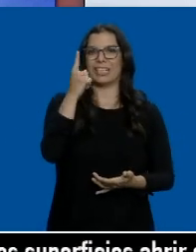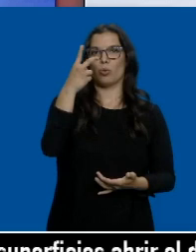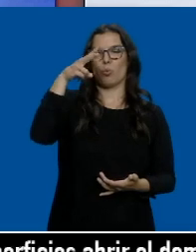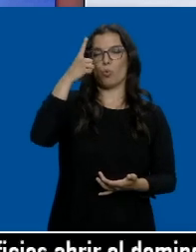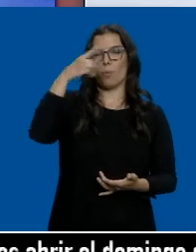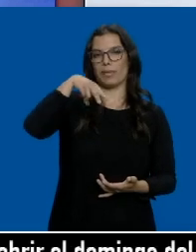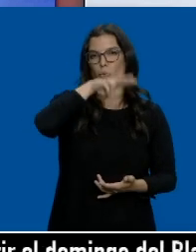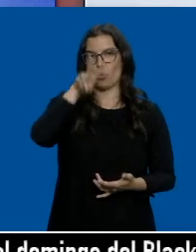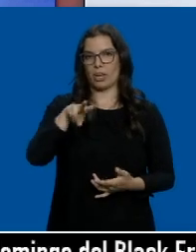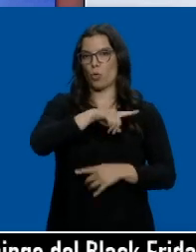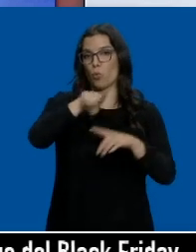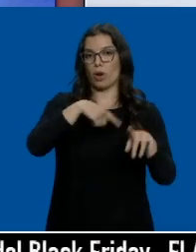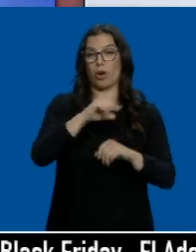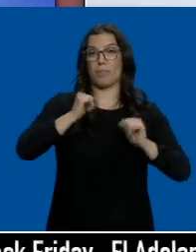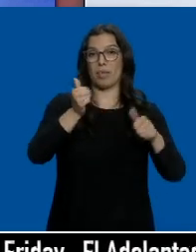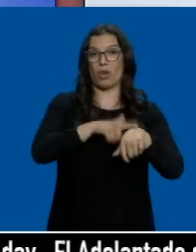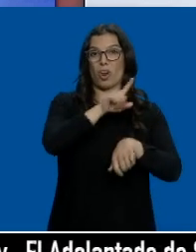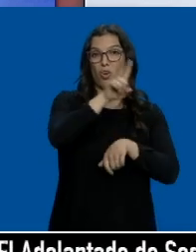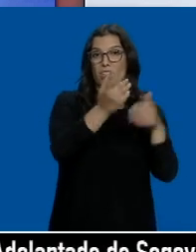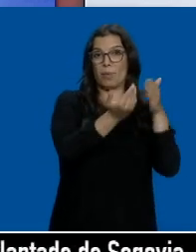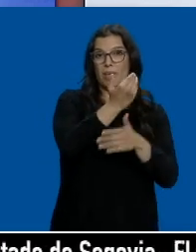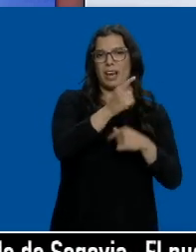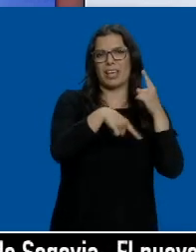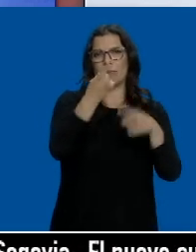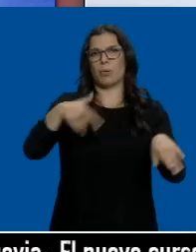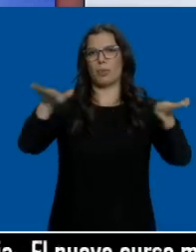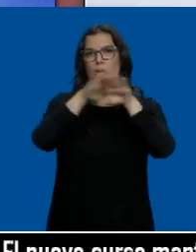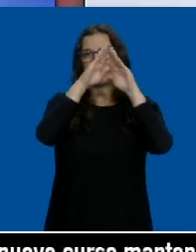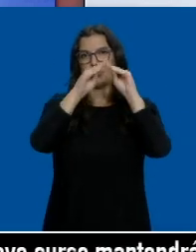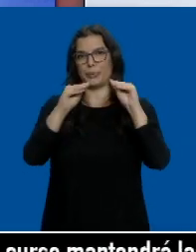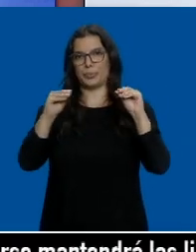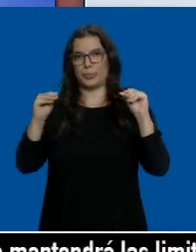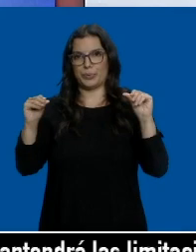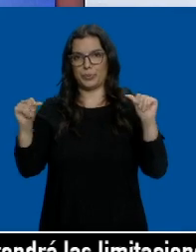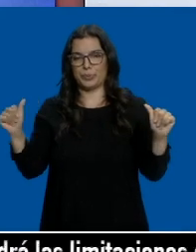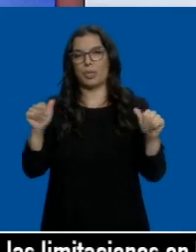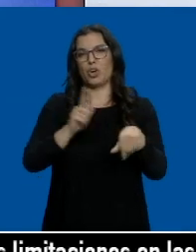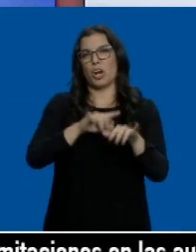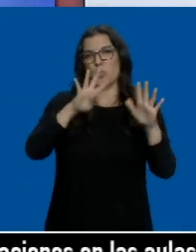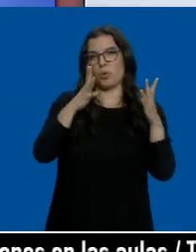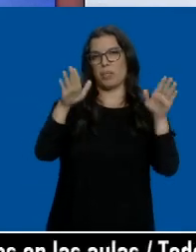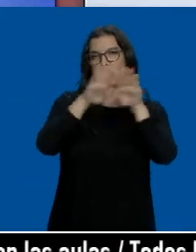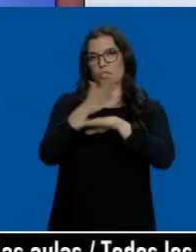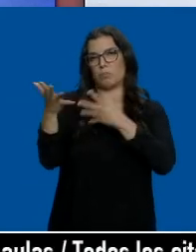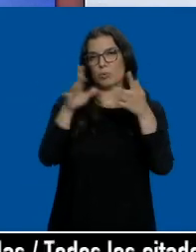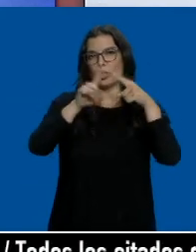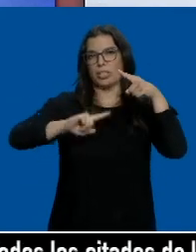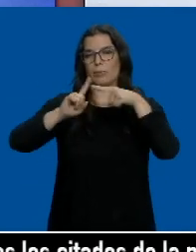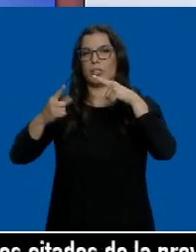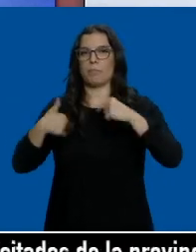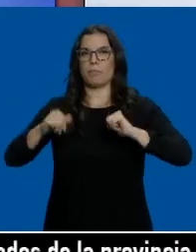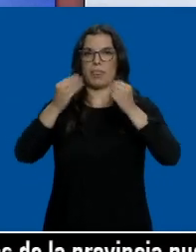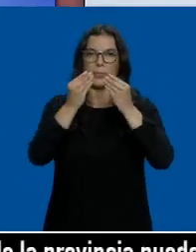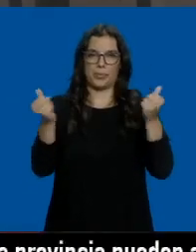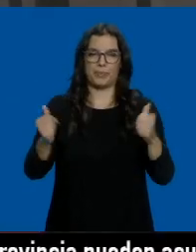una sola hora. Como decíamos, empiezan a las 11 de la mañana y ya por la noche irán a menos esos avisos, a eso de las no de la noche, las tormentas ya irán